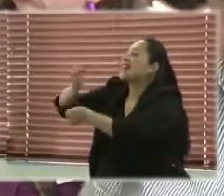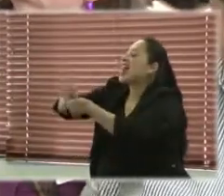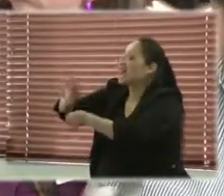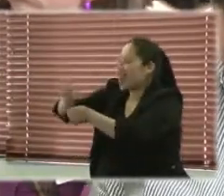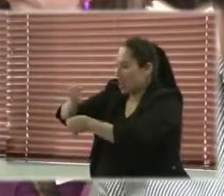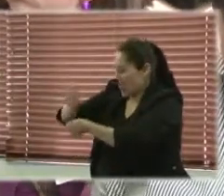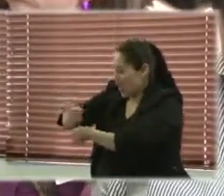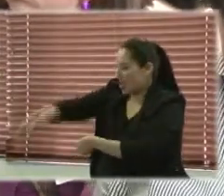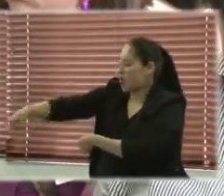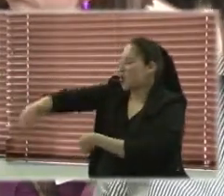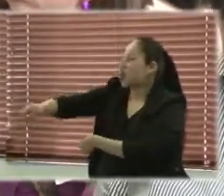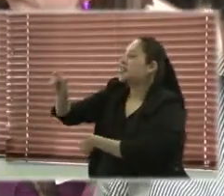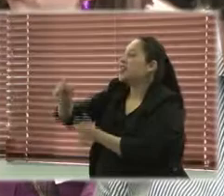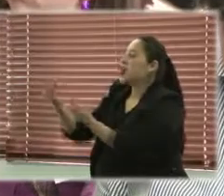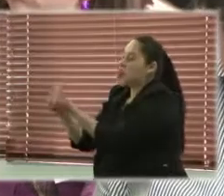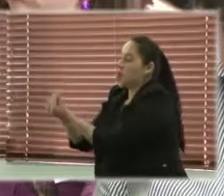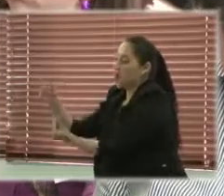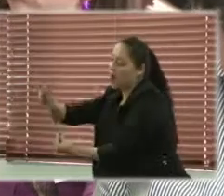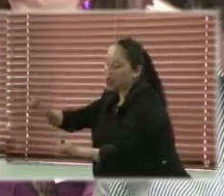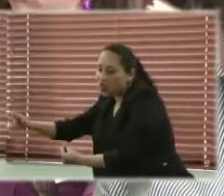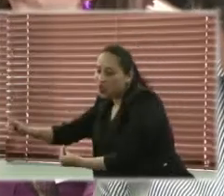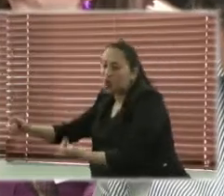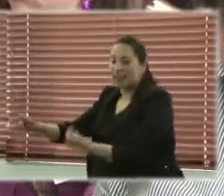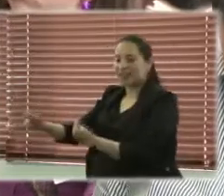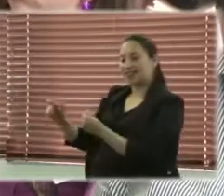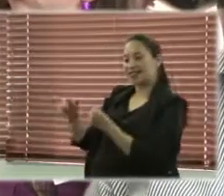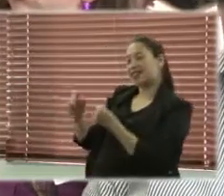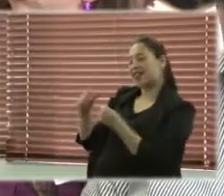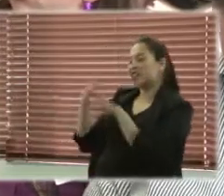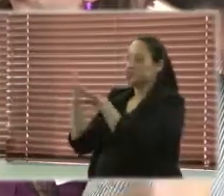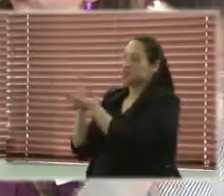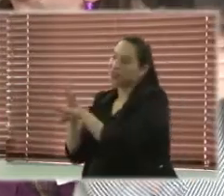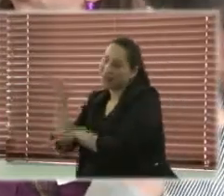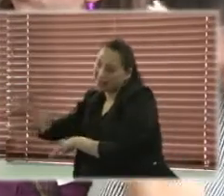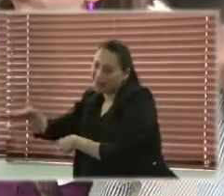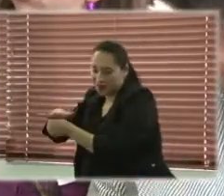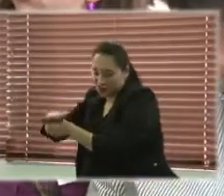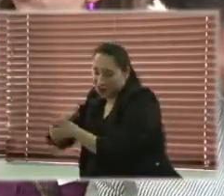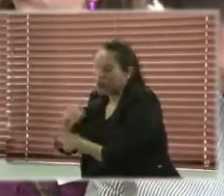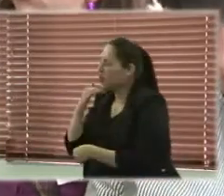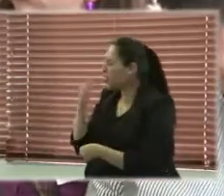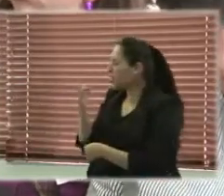puedan recuperar su vida, tener un proceso tal vez psicológico o de otro índole.